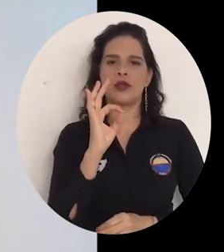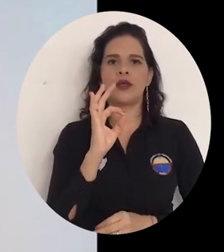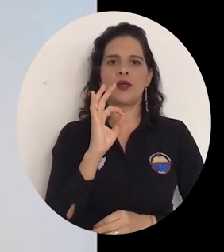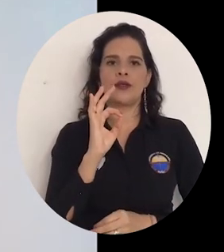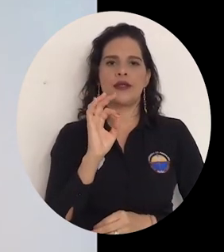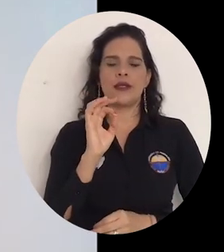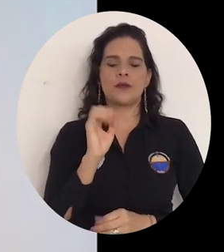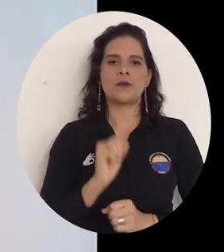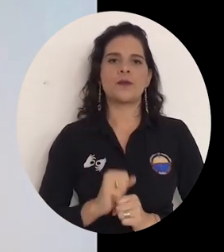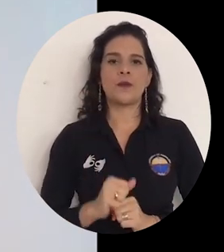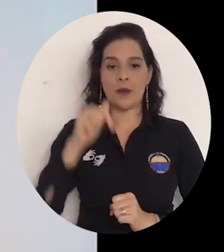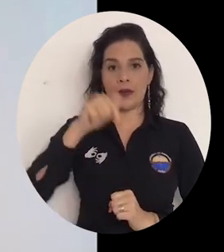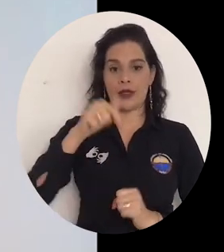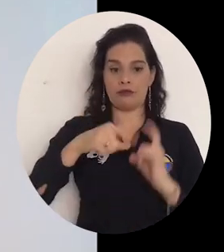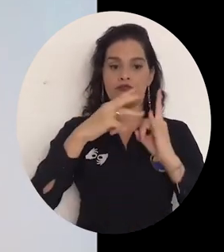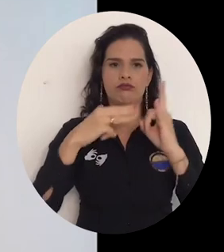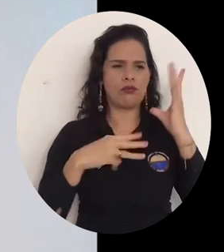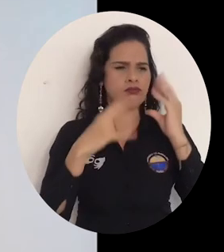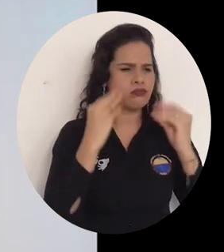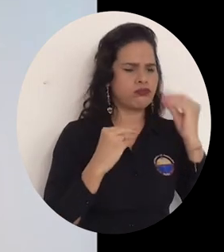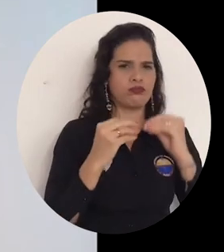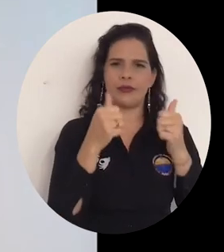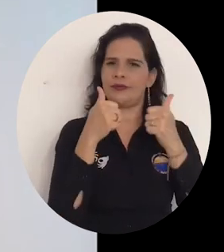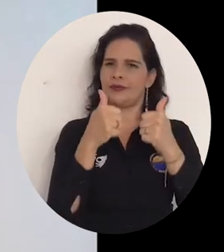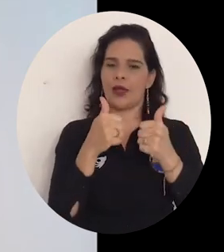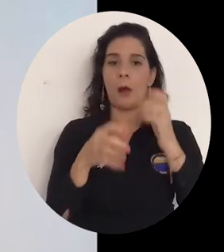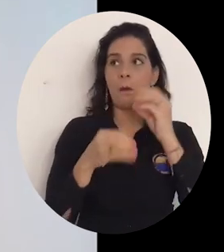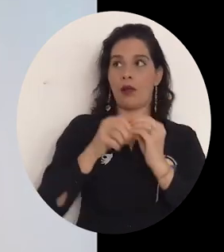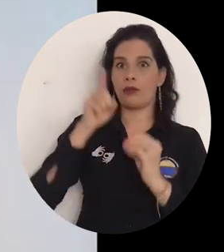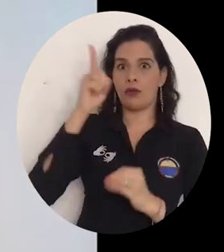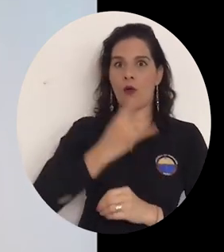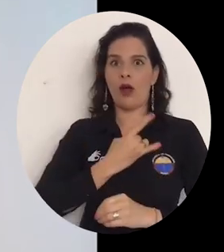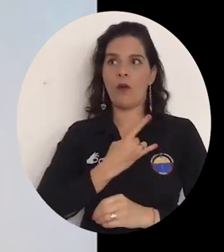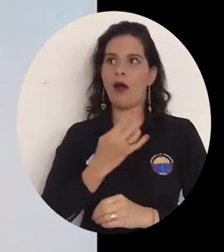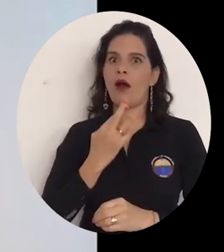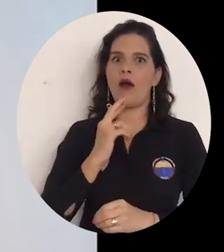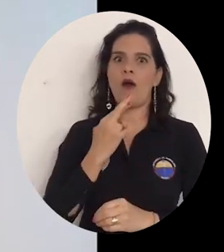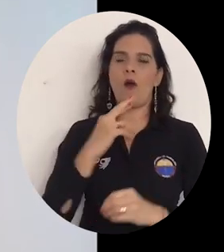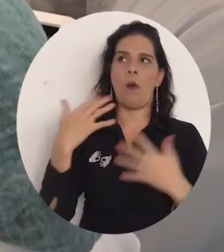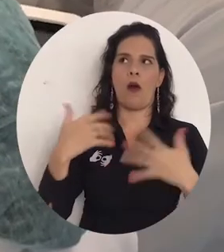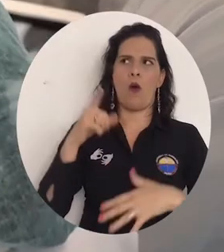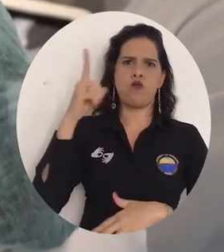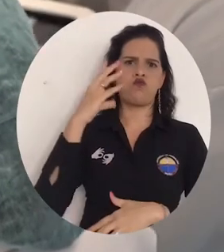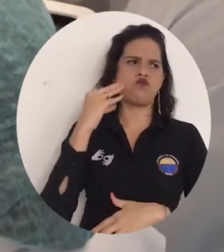acá de la Universidad de Maddalena, pues se encuentra con una universidad de muy alta trayectoria.